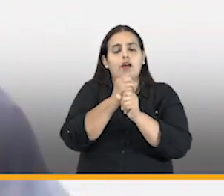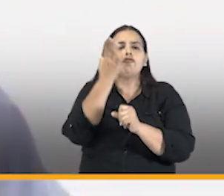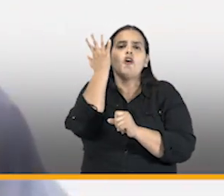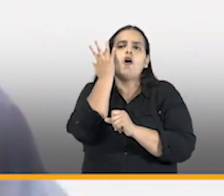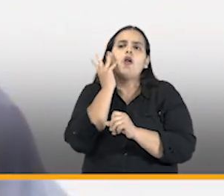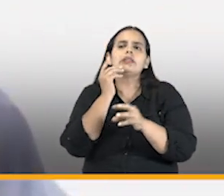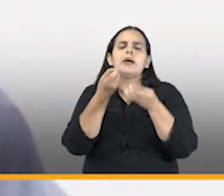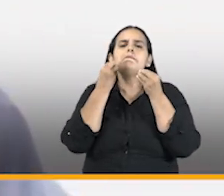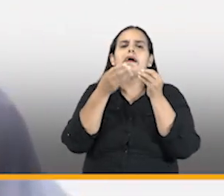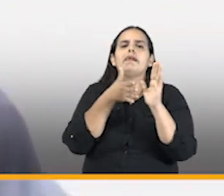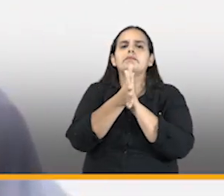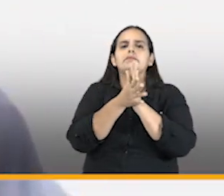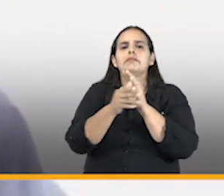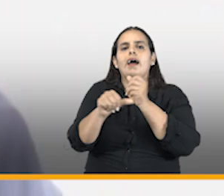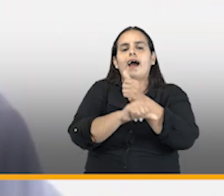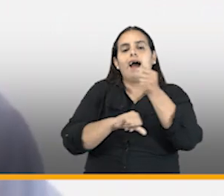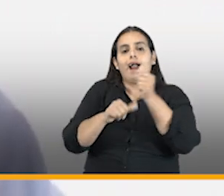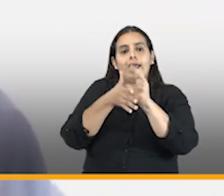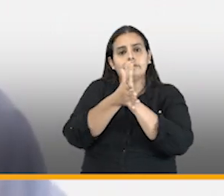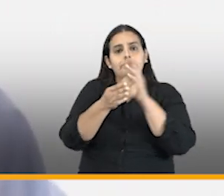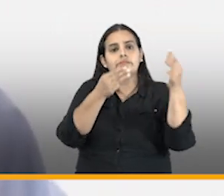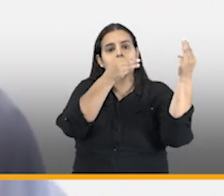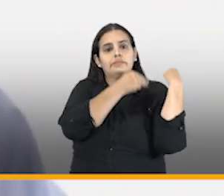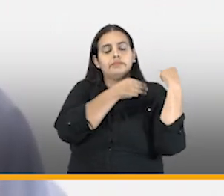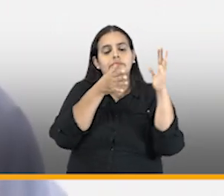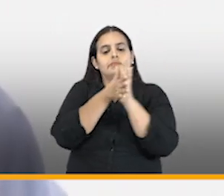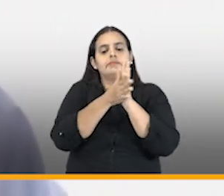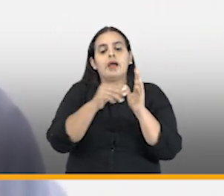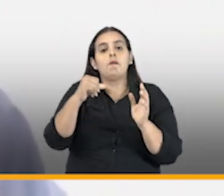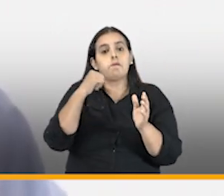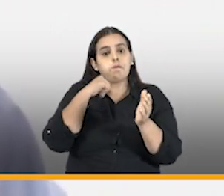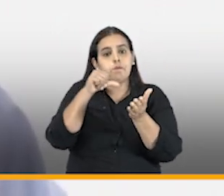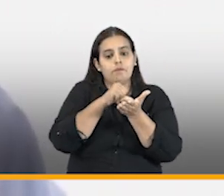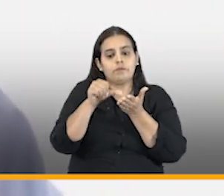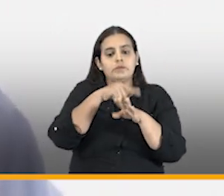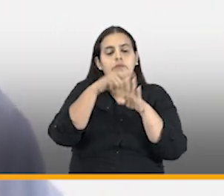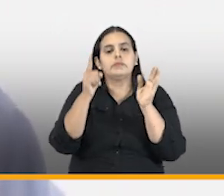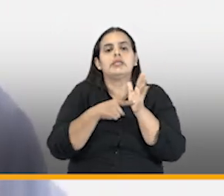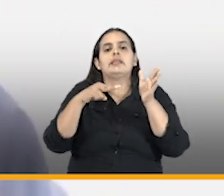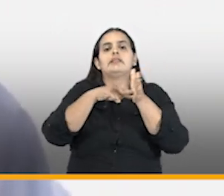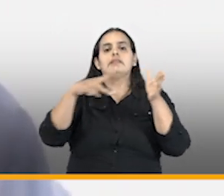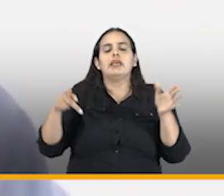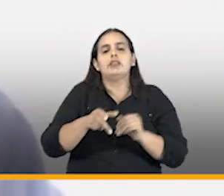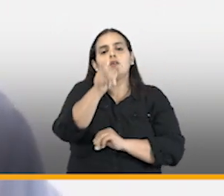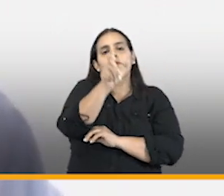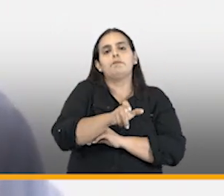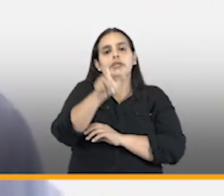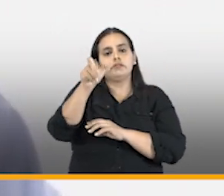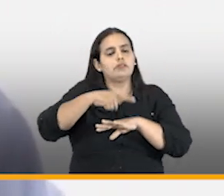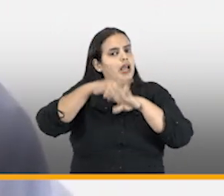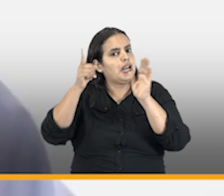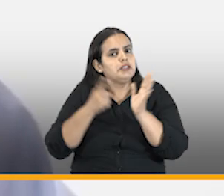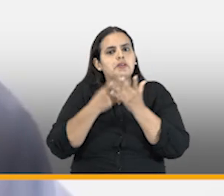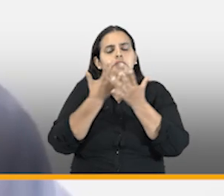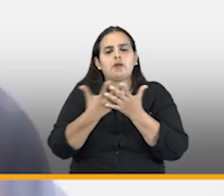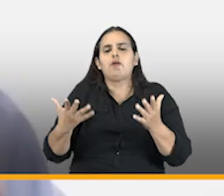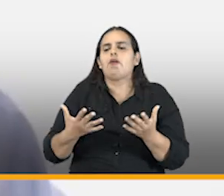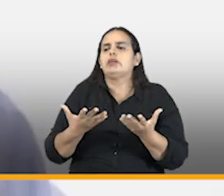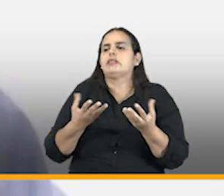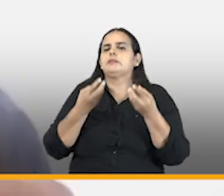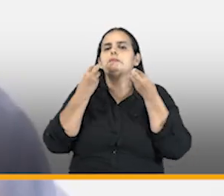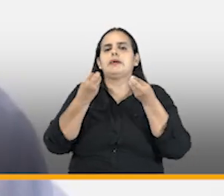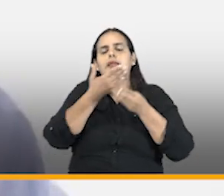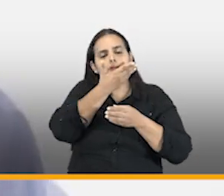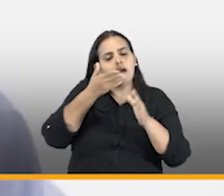día a día para garantizar que las áreas misionales cuenten con los recursos tanto técnicos como personales como elementos físicos